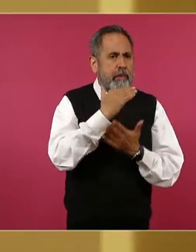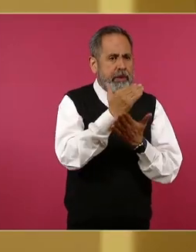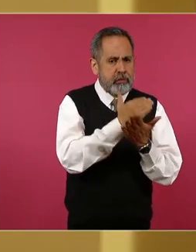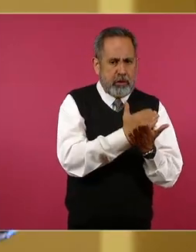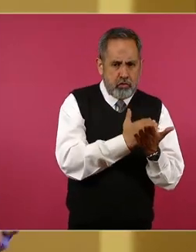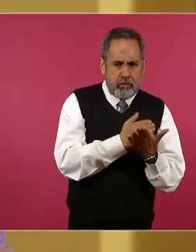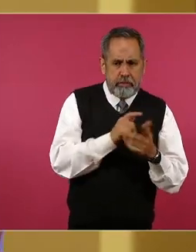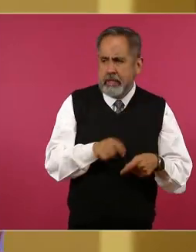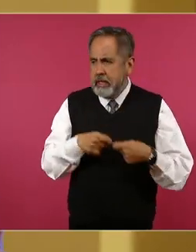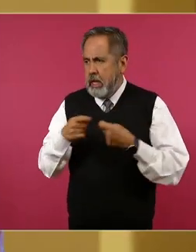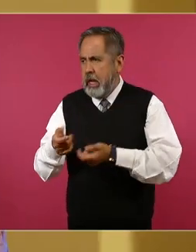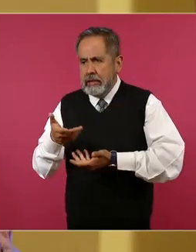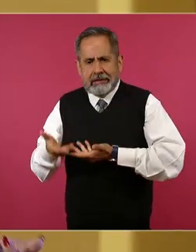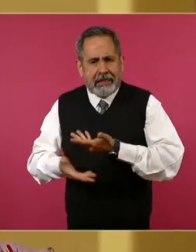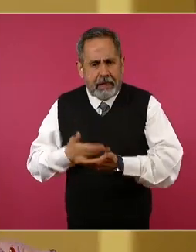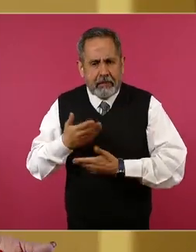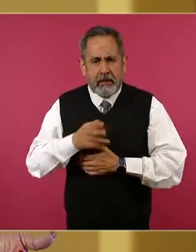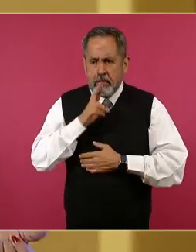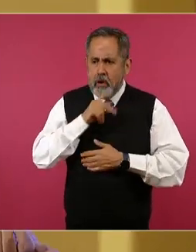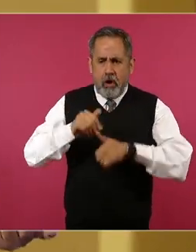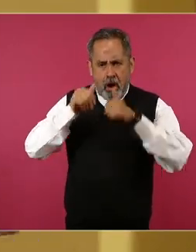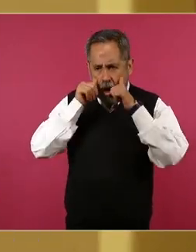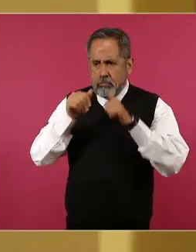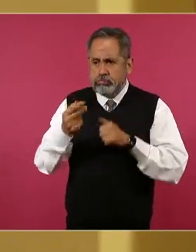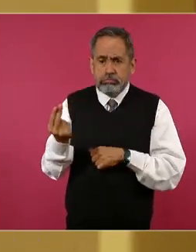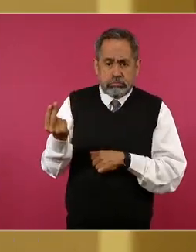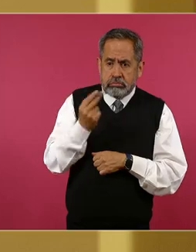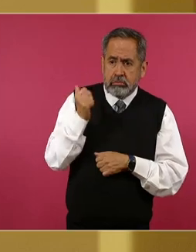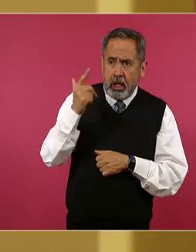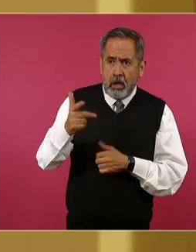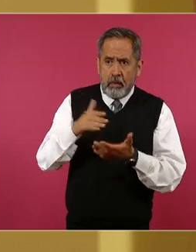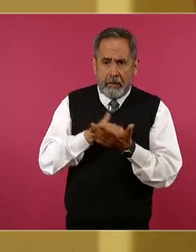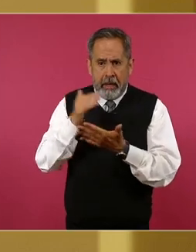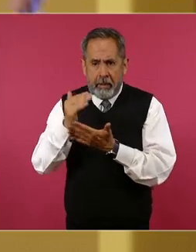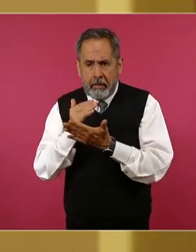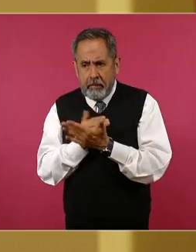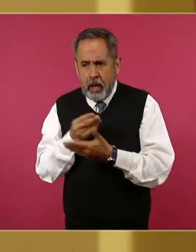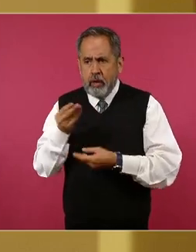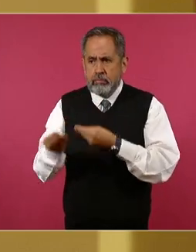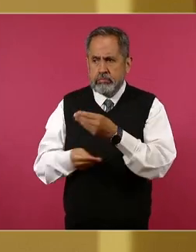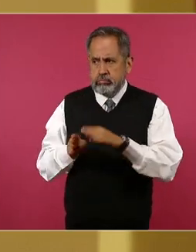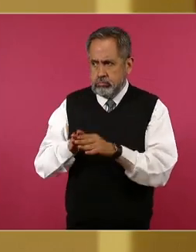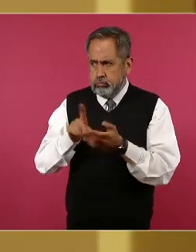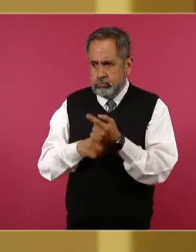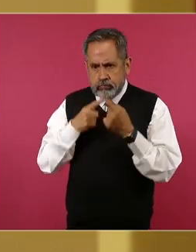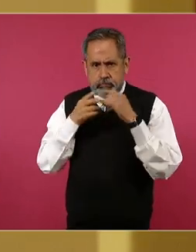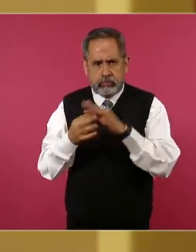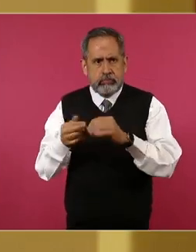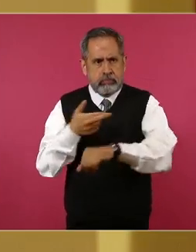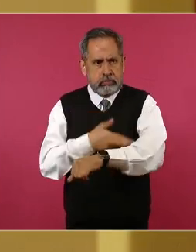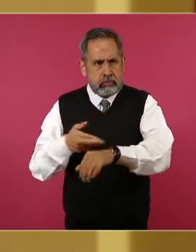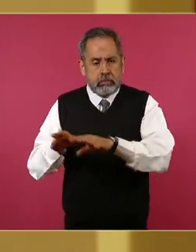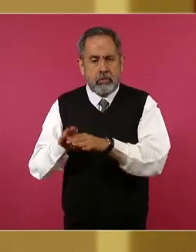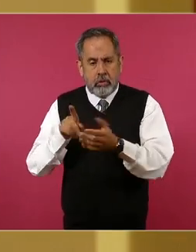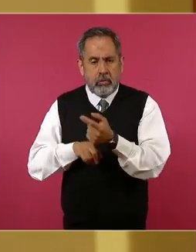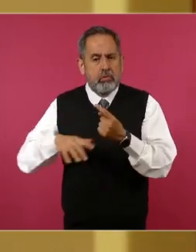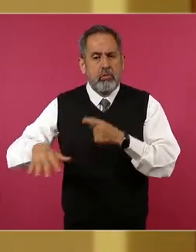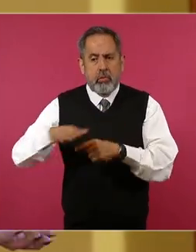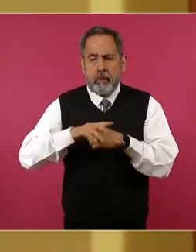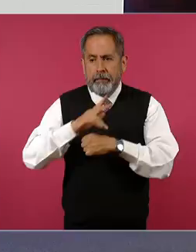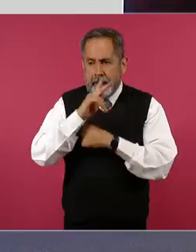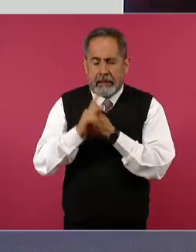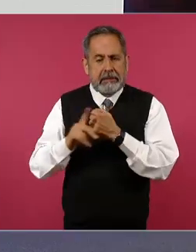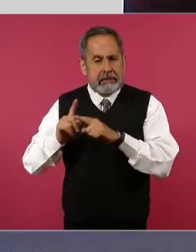sino dar un mejor servicio a los usuarios que requieren esto, sobre todo que lo piden a veces del extranjero o